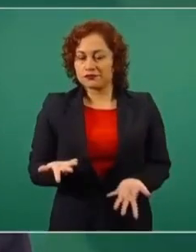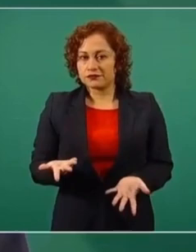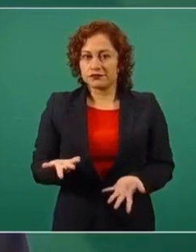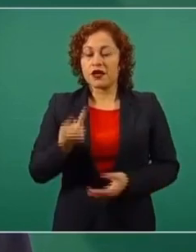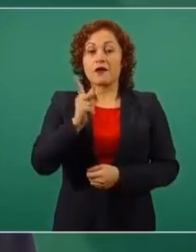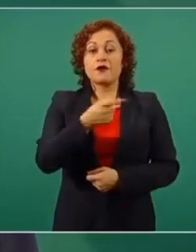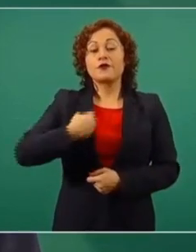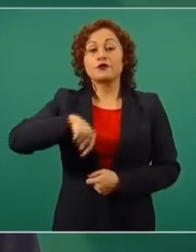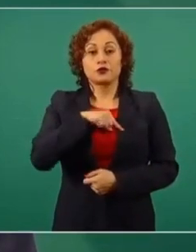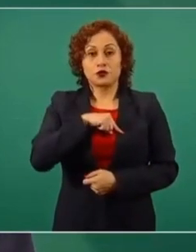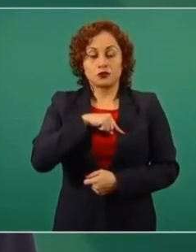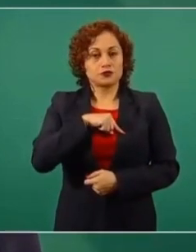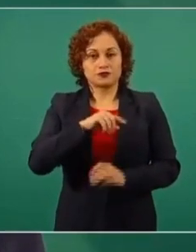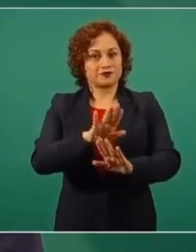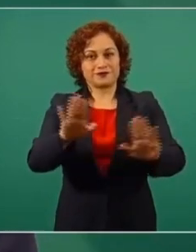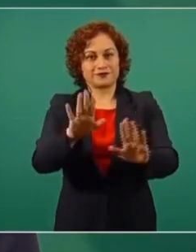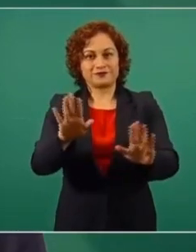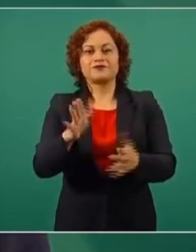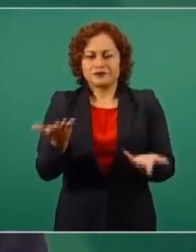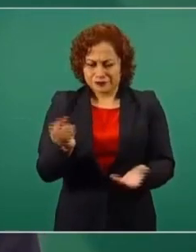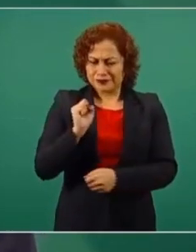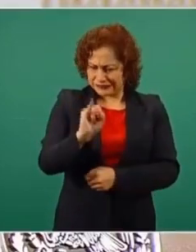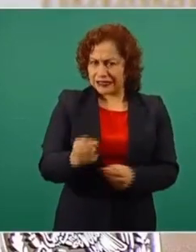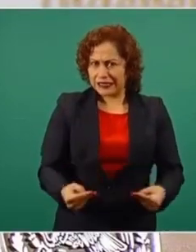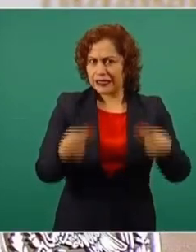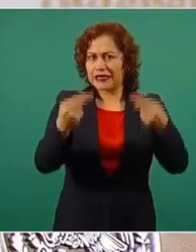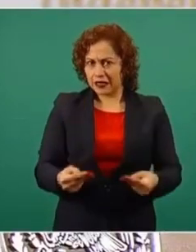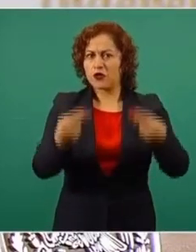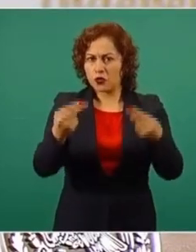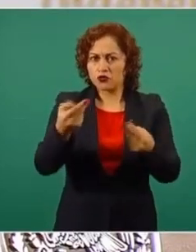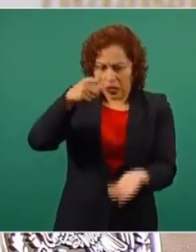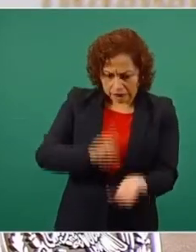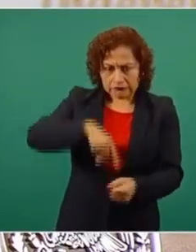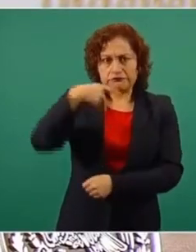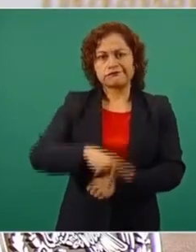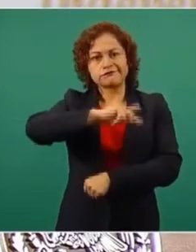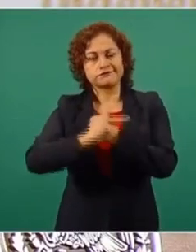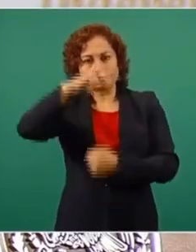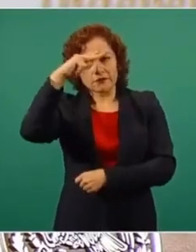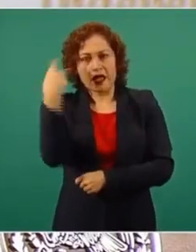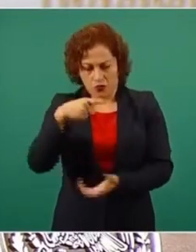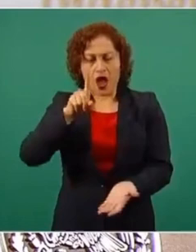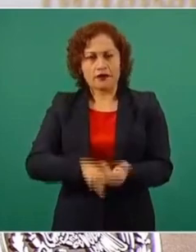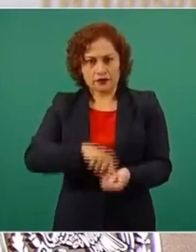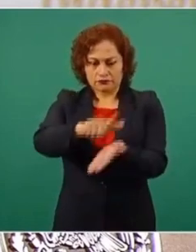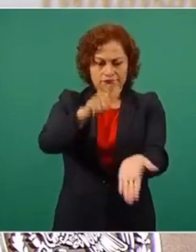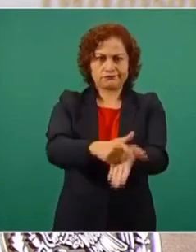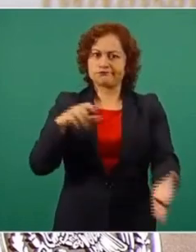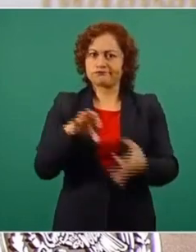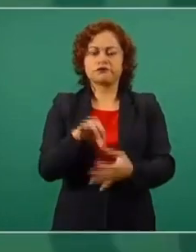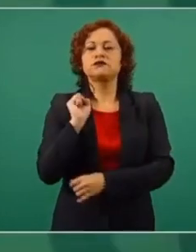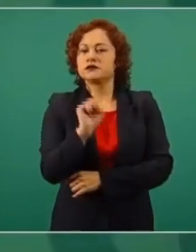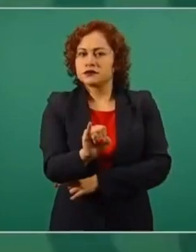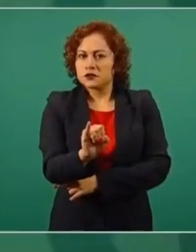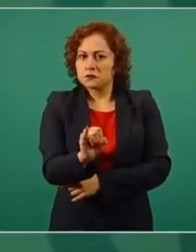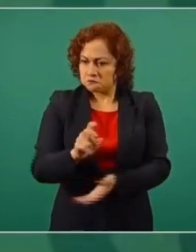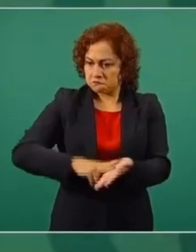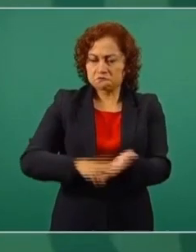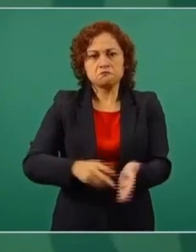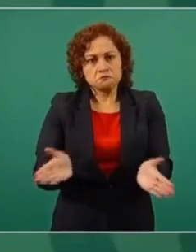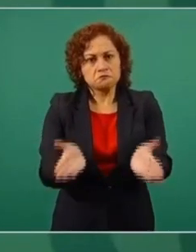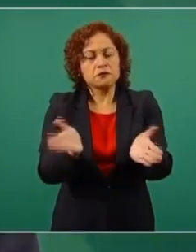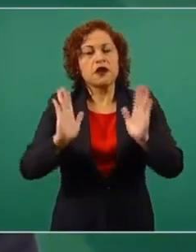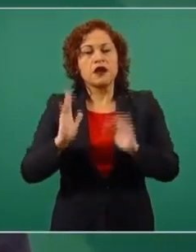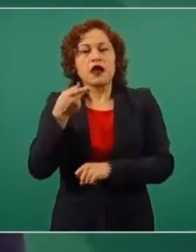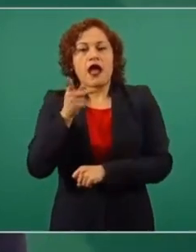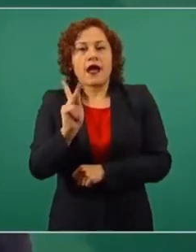Porque nosotros también estamos a favor de que se hagan negocios en el país. Eso es legal, eso es legítimo. Los